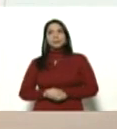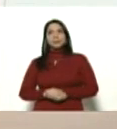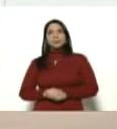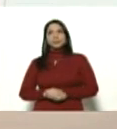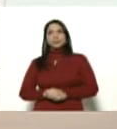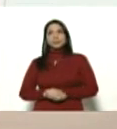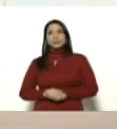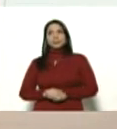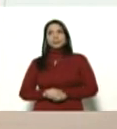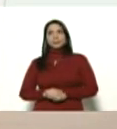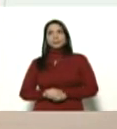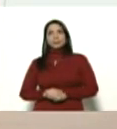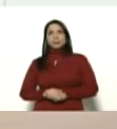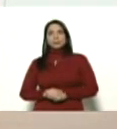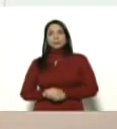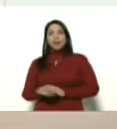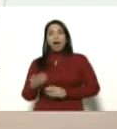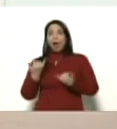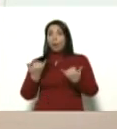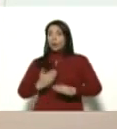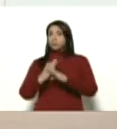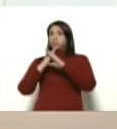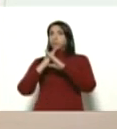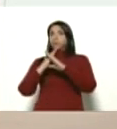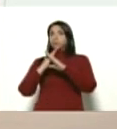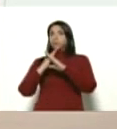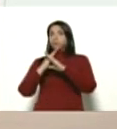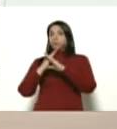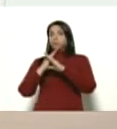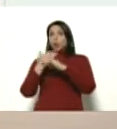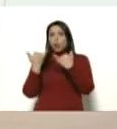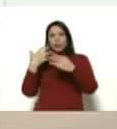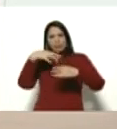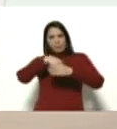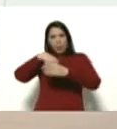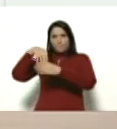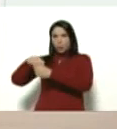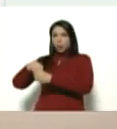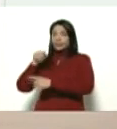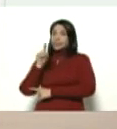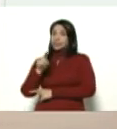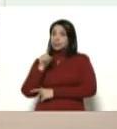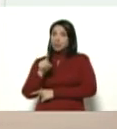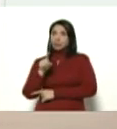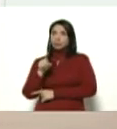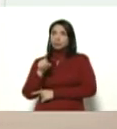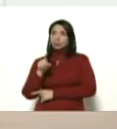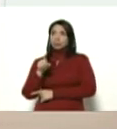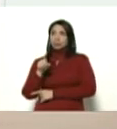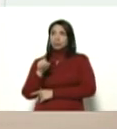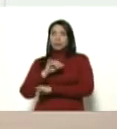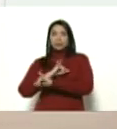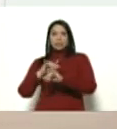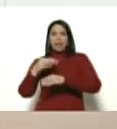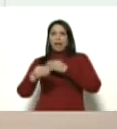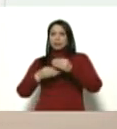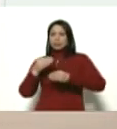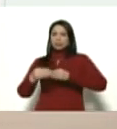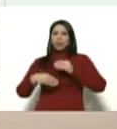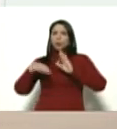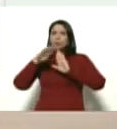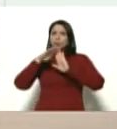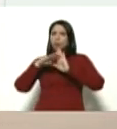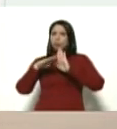Hemos tenido un frenazo ahora, producto de la pandemia, necesario. Ya se están haciendo los protocolos